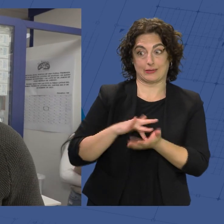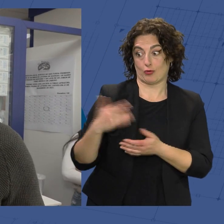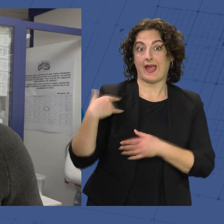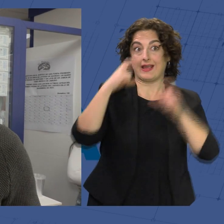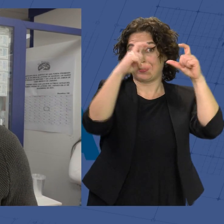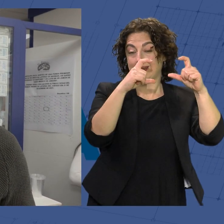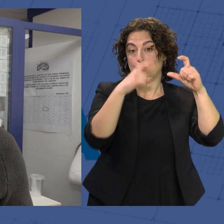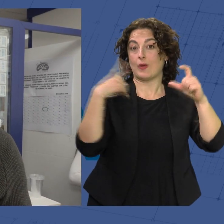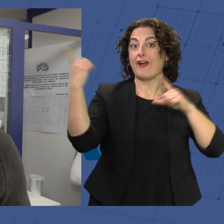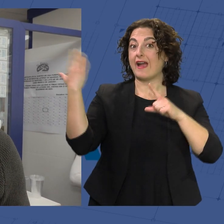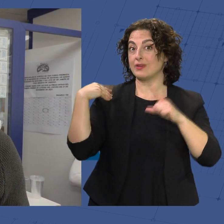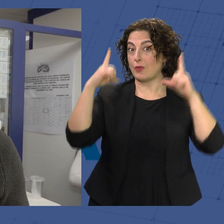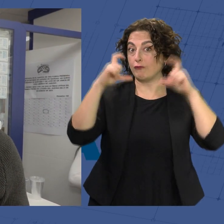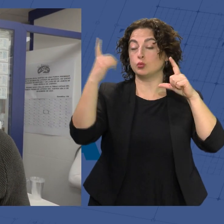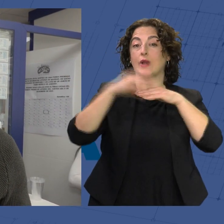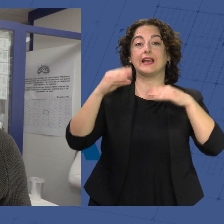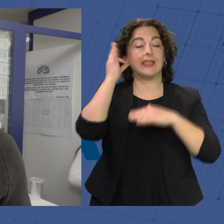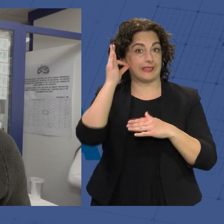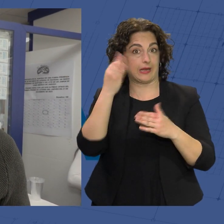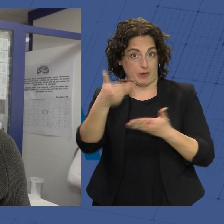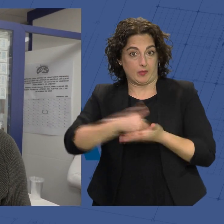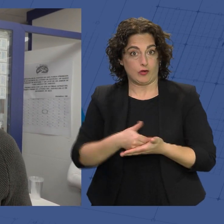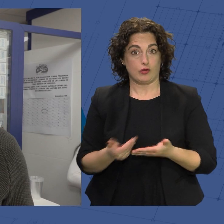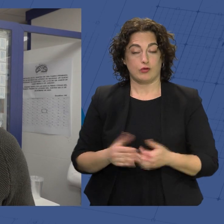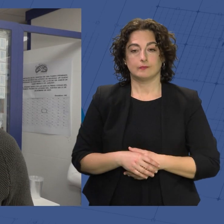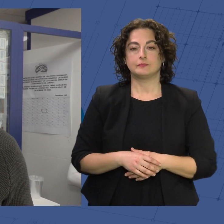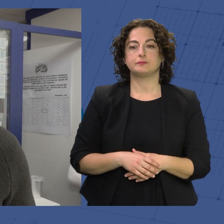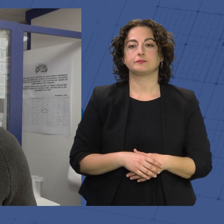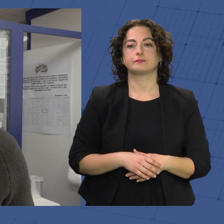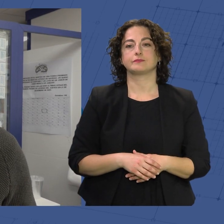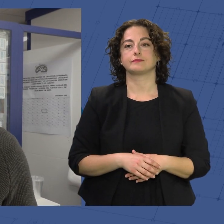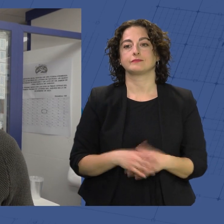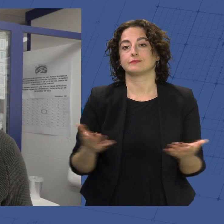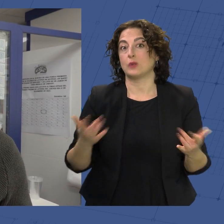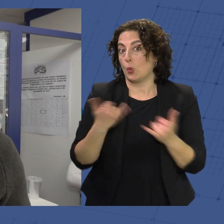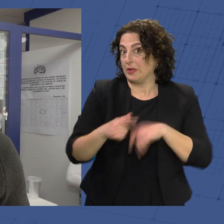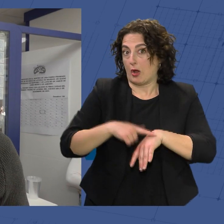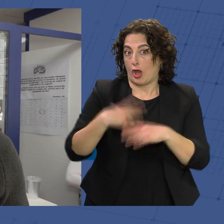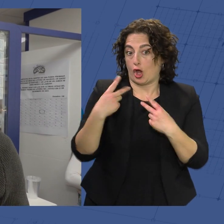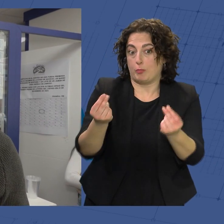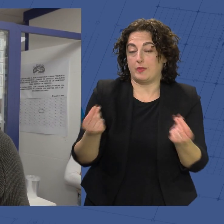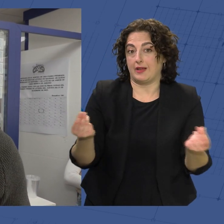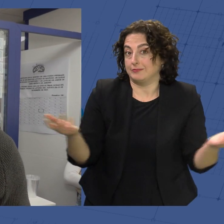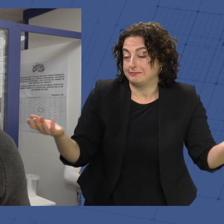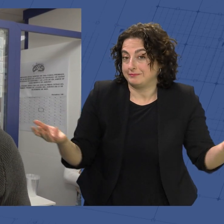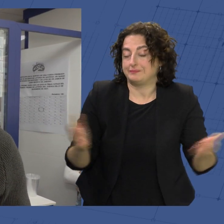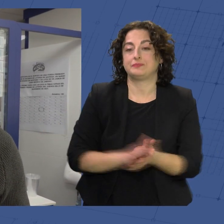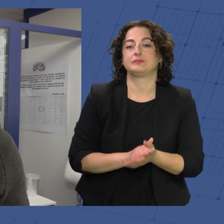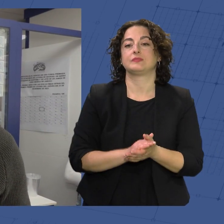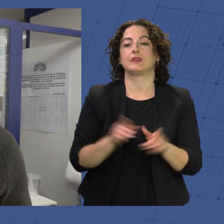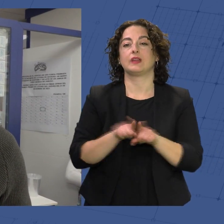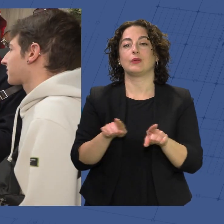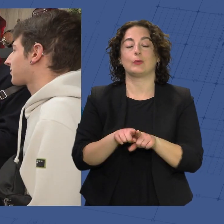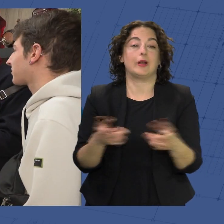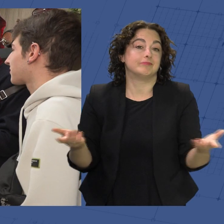Tengo una foto allí de una clienta que me lo pidió, y a última hora ha salido, igual que ha